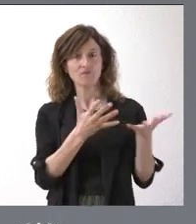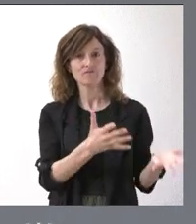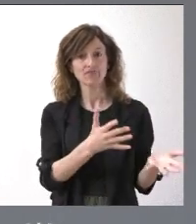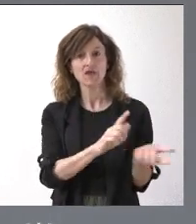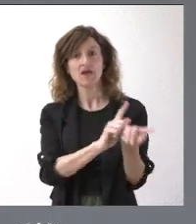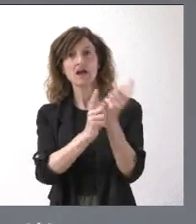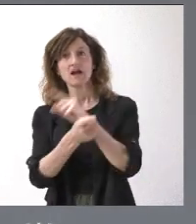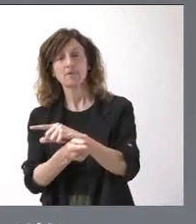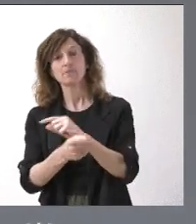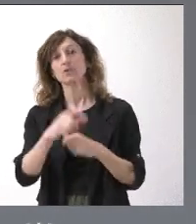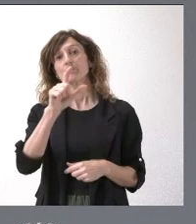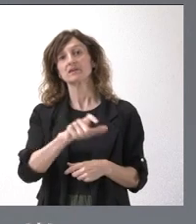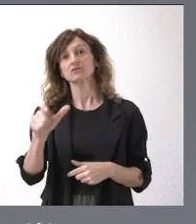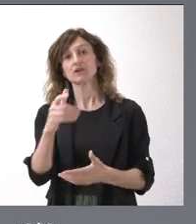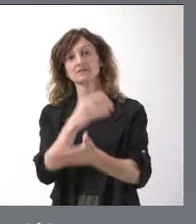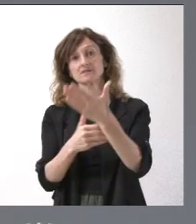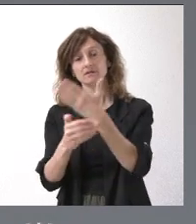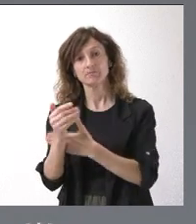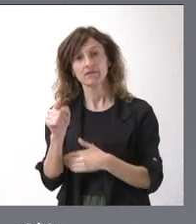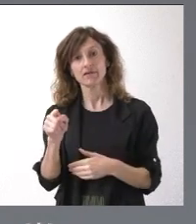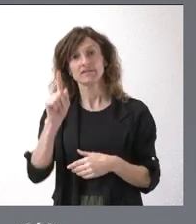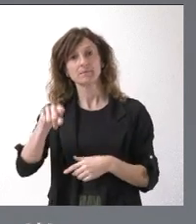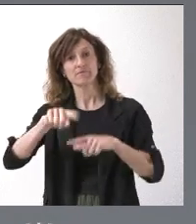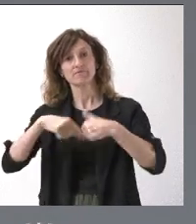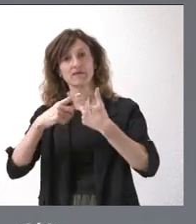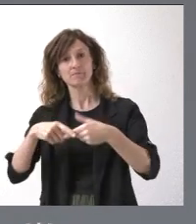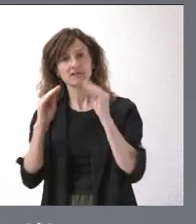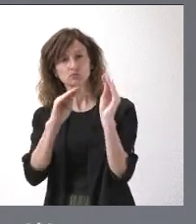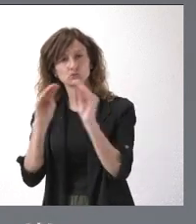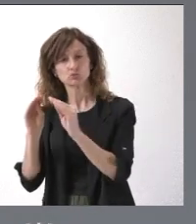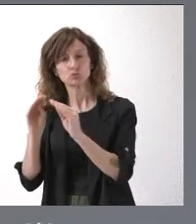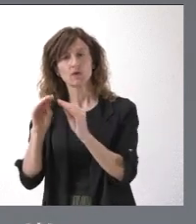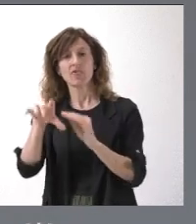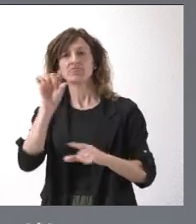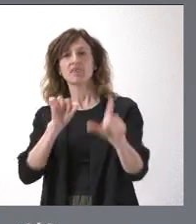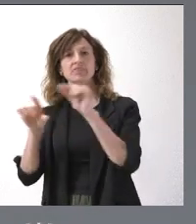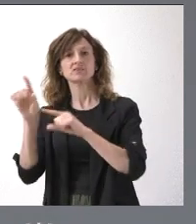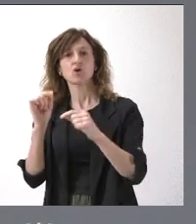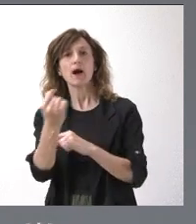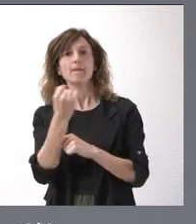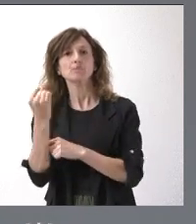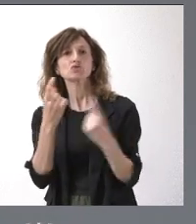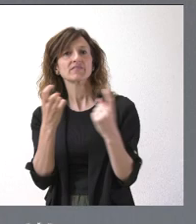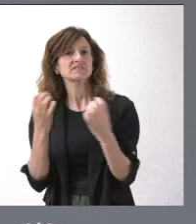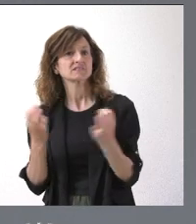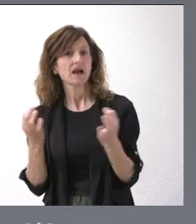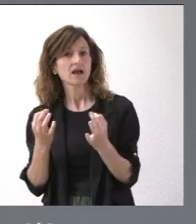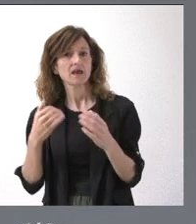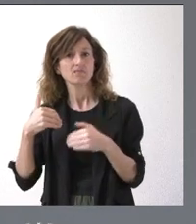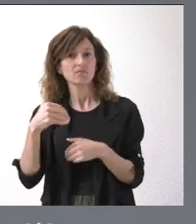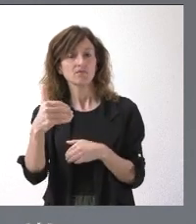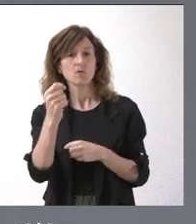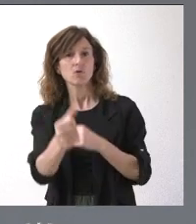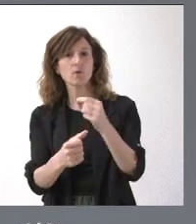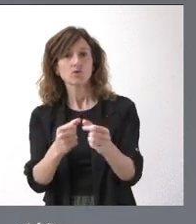las personas con discapacidad y sus familias decidan los diferentes apoyos que van necesitando